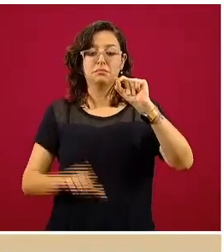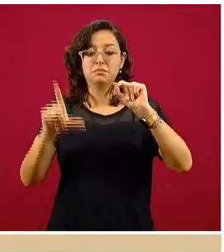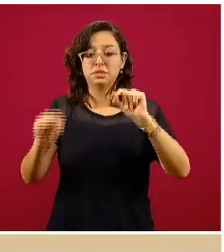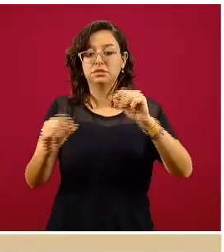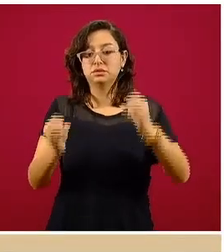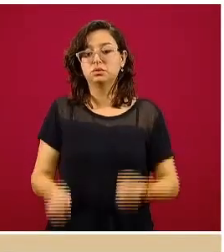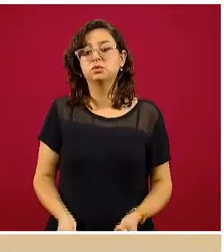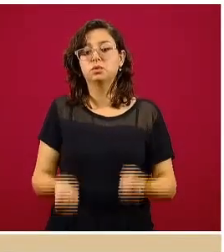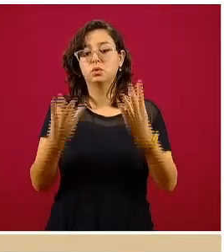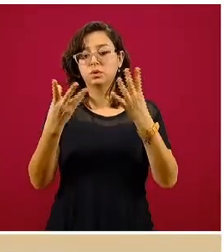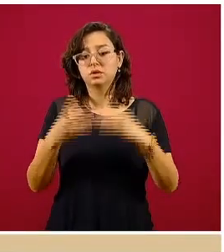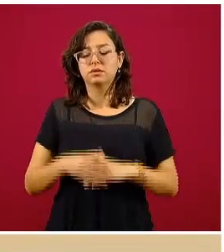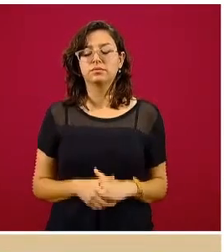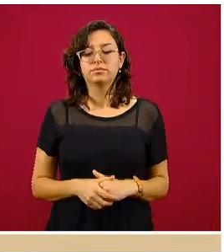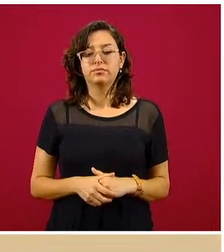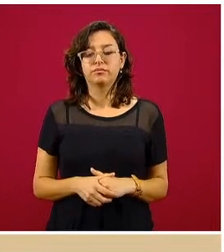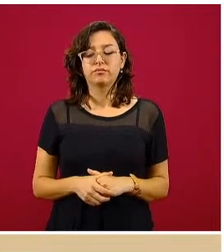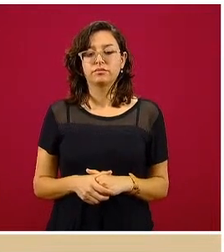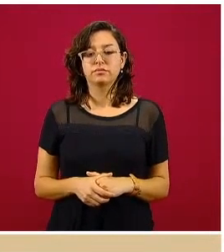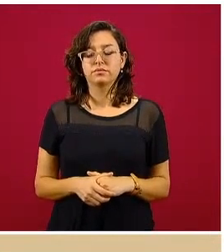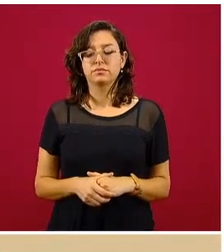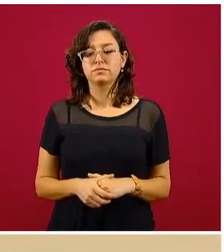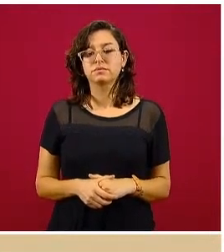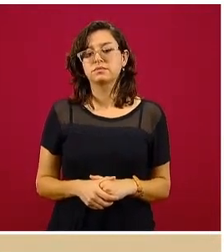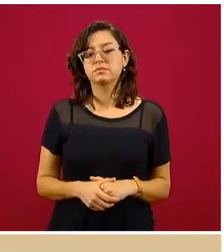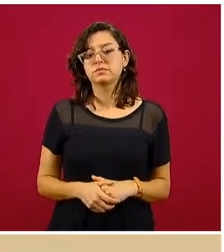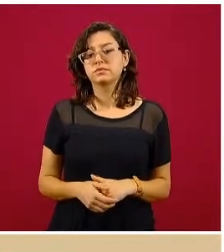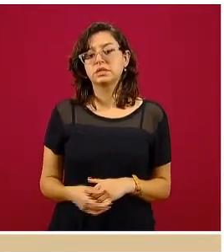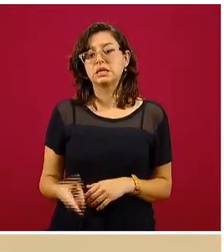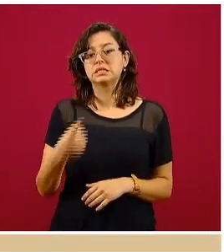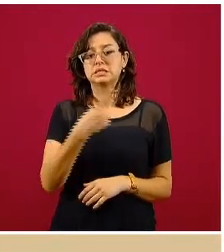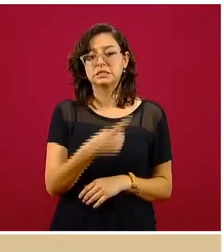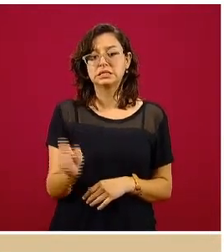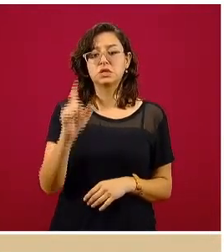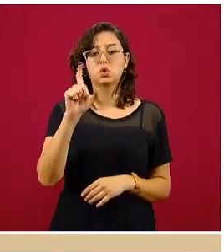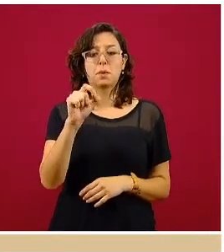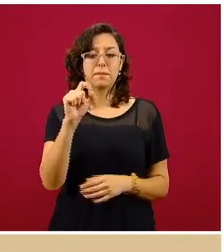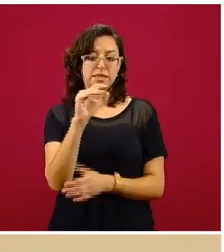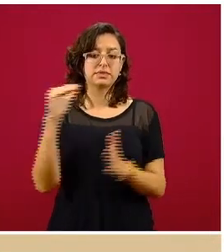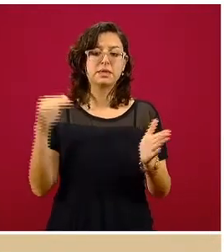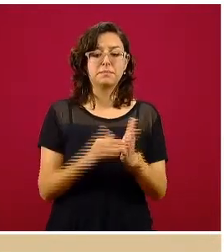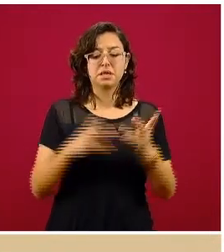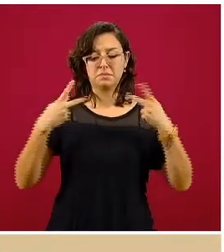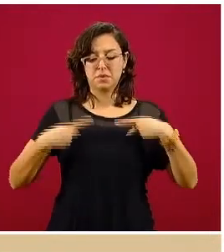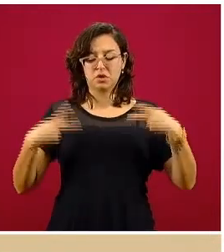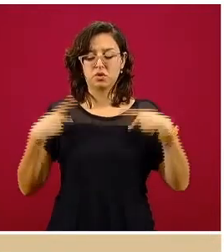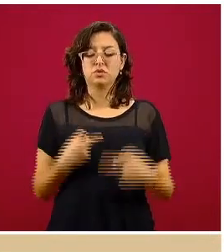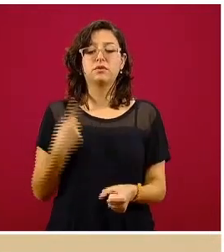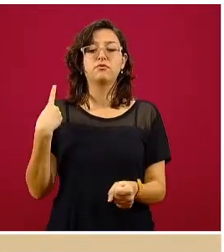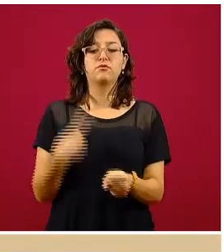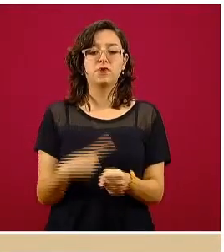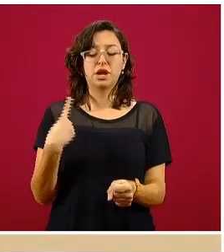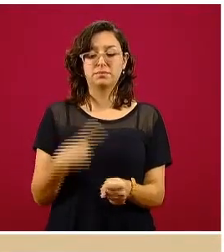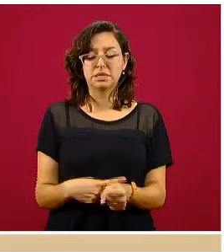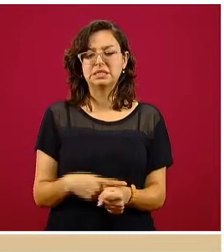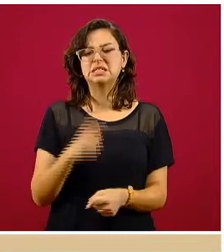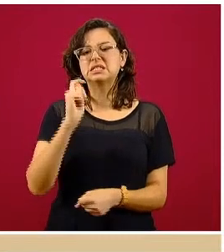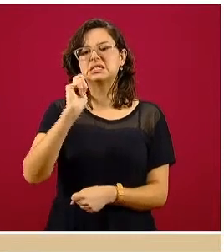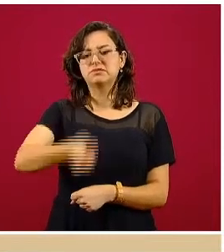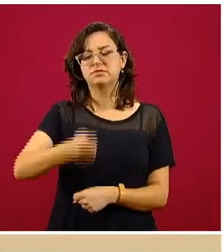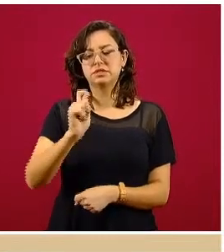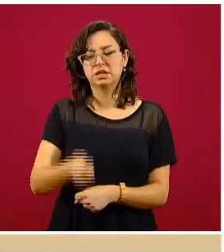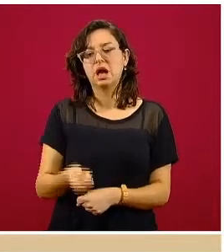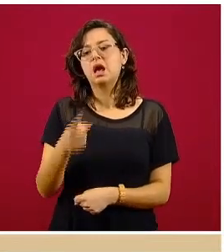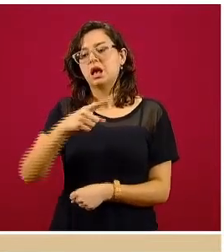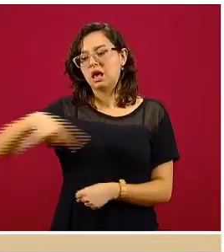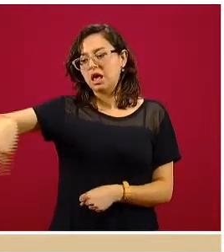en México, hoy día tenemos un poco más de 120 mil casos confirmados, es decir, personas a las que se les